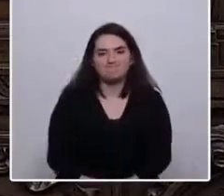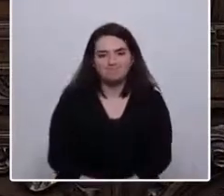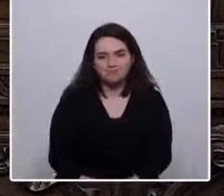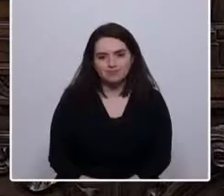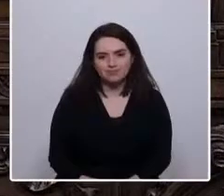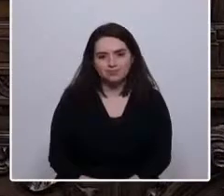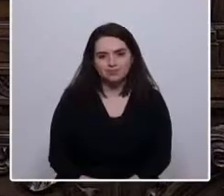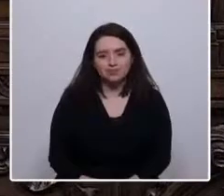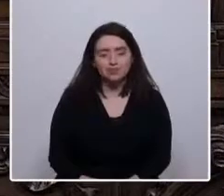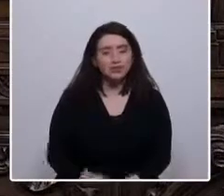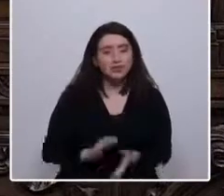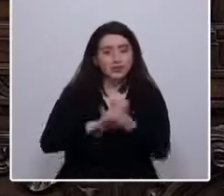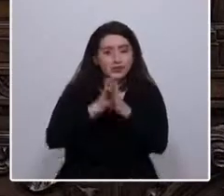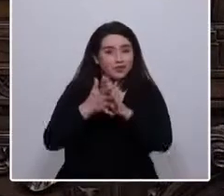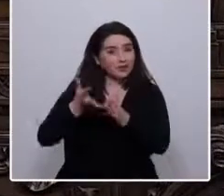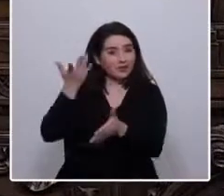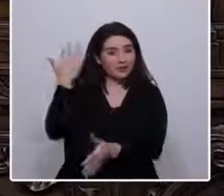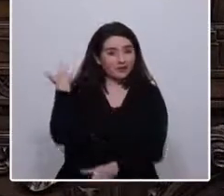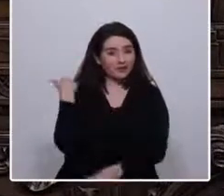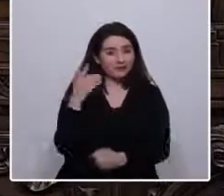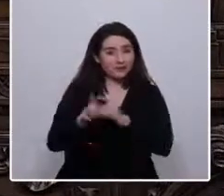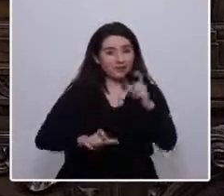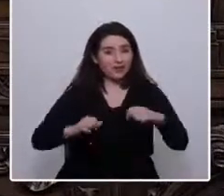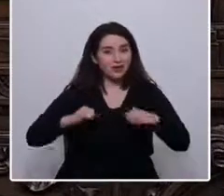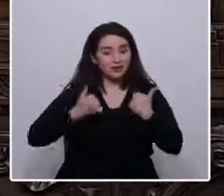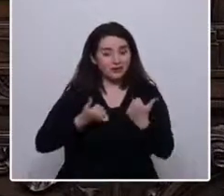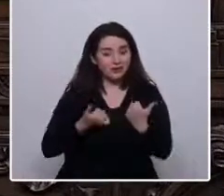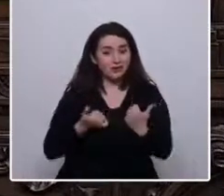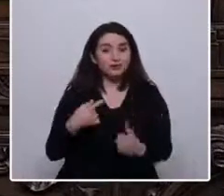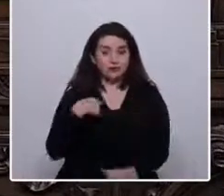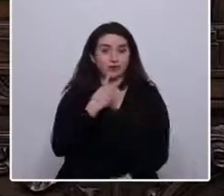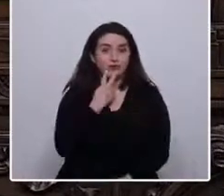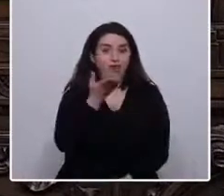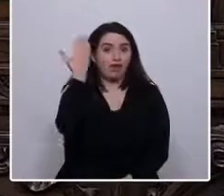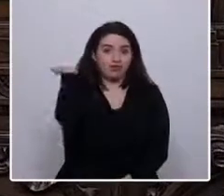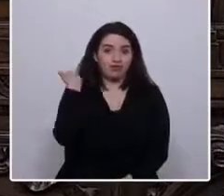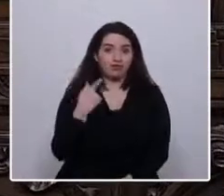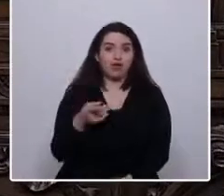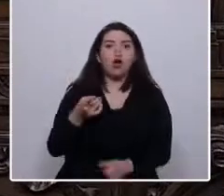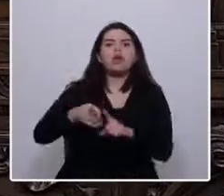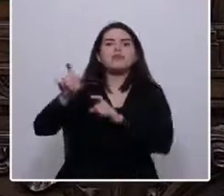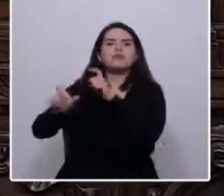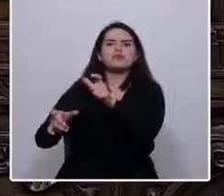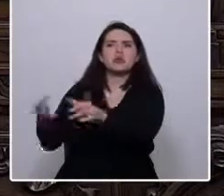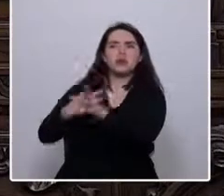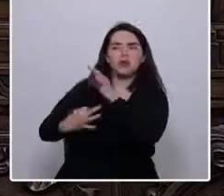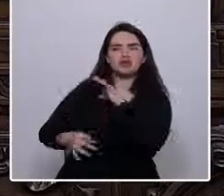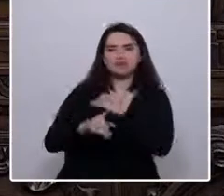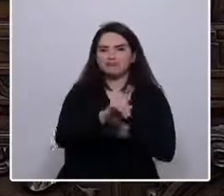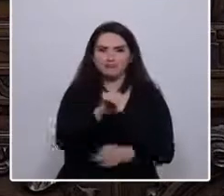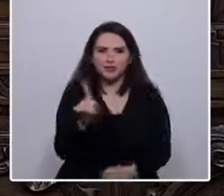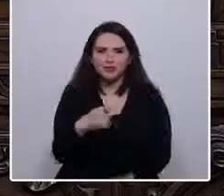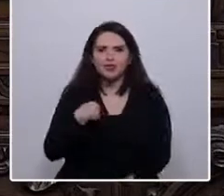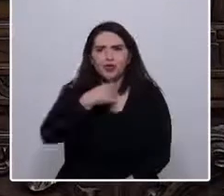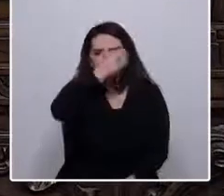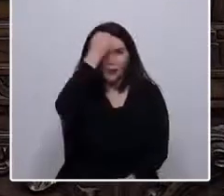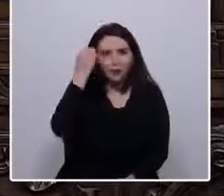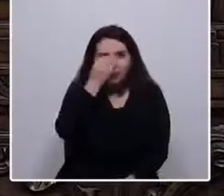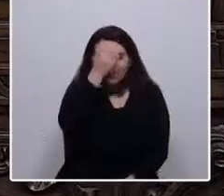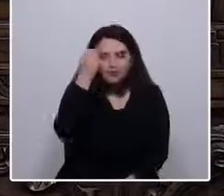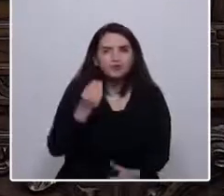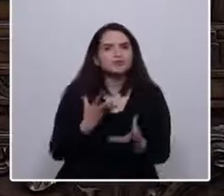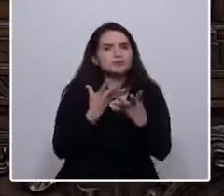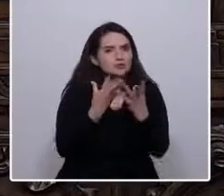Todo eso a los jóvenes les digo que lo viví y nadie me lo contó. Por eso miro con preocupación que entre nosotros hay muchos